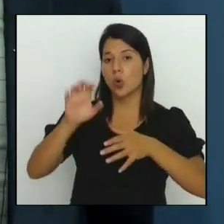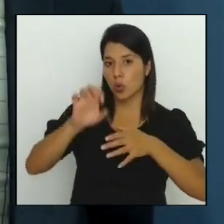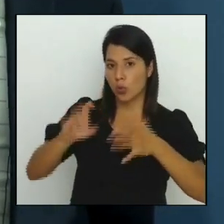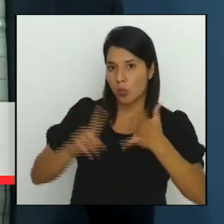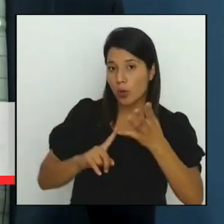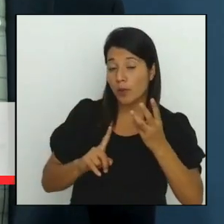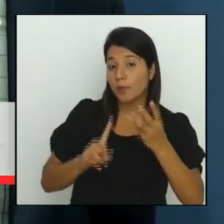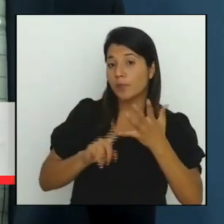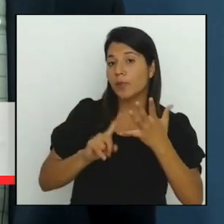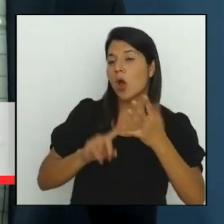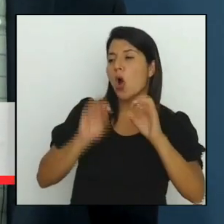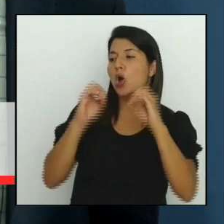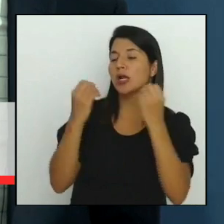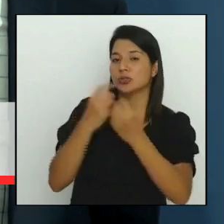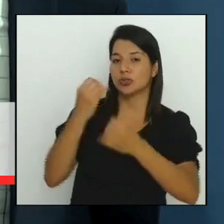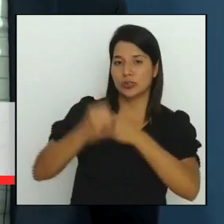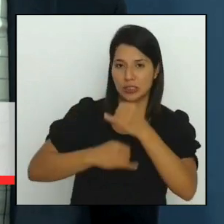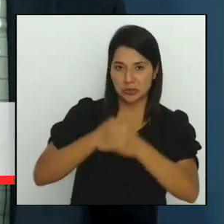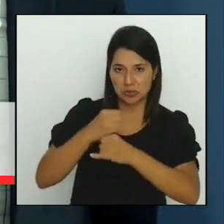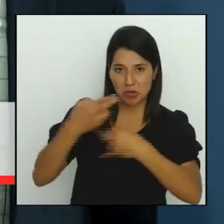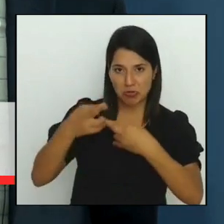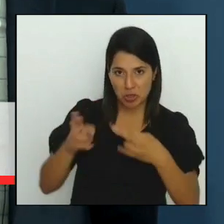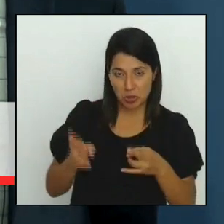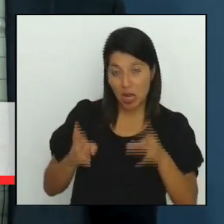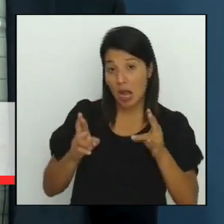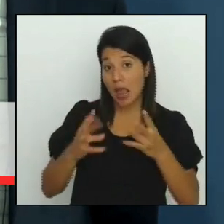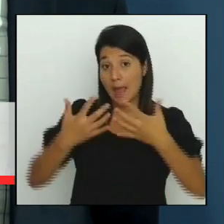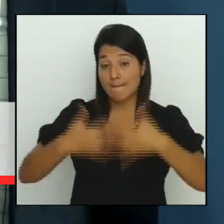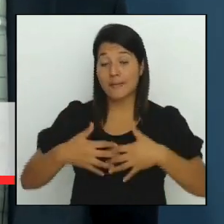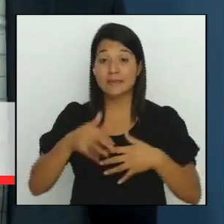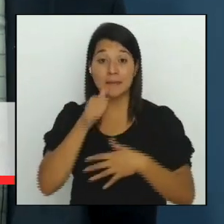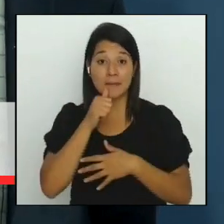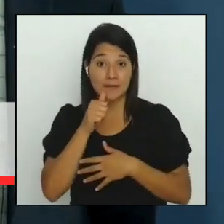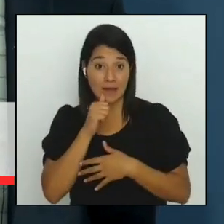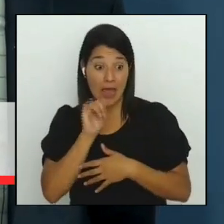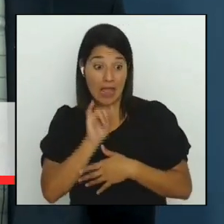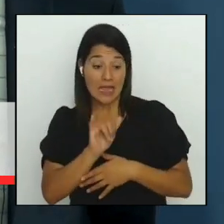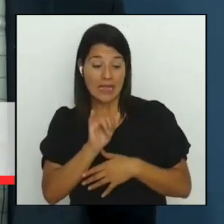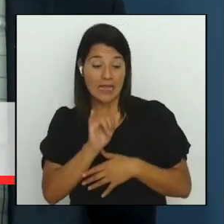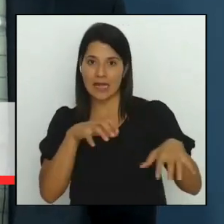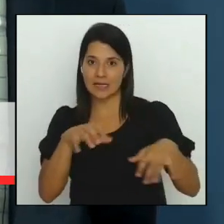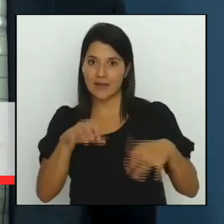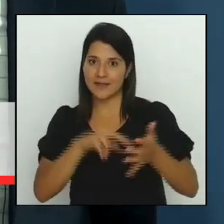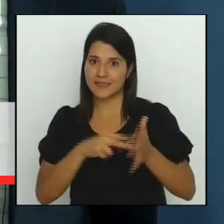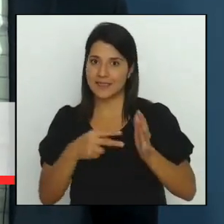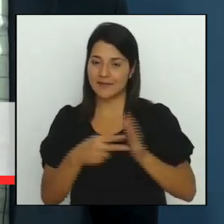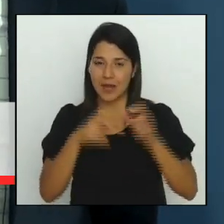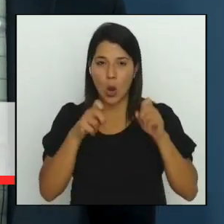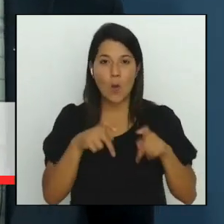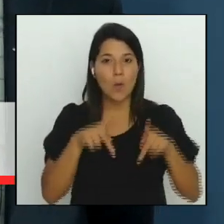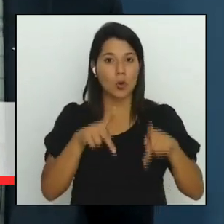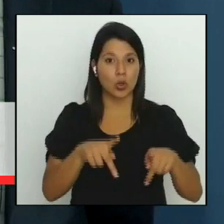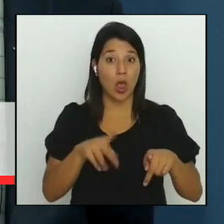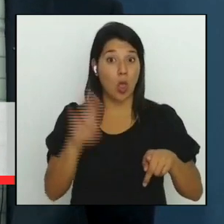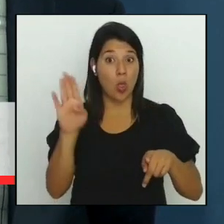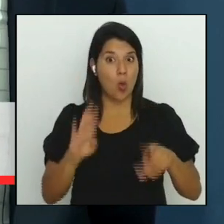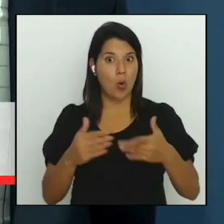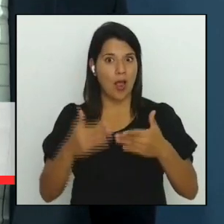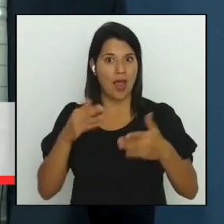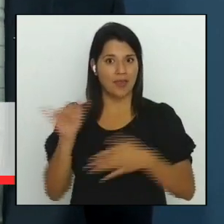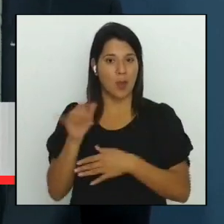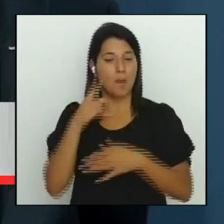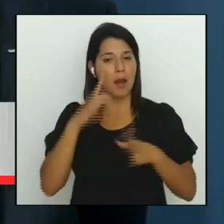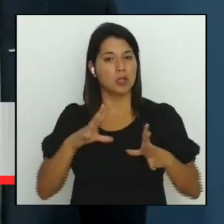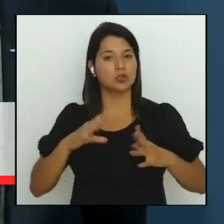regionales y el sector privado el evento representa una oportunidad sin precedentes para abordar desafíos globales y